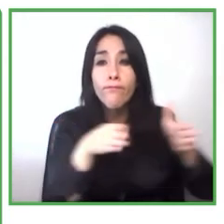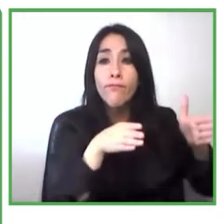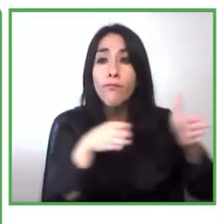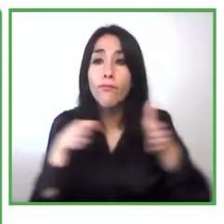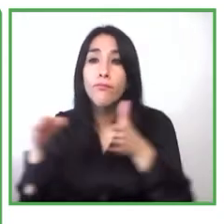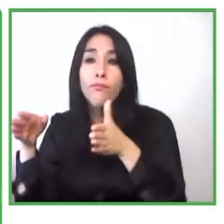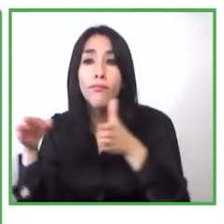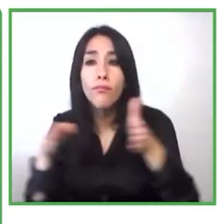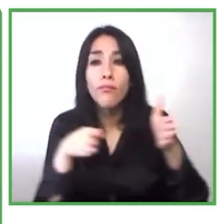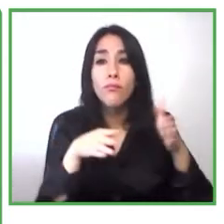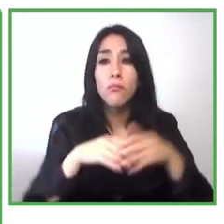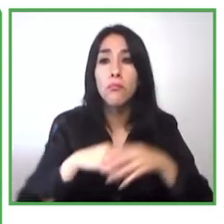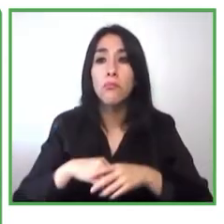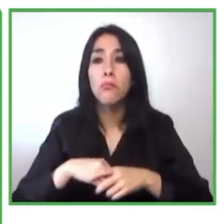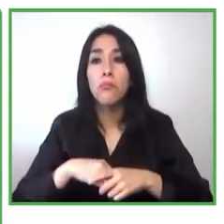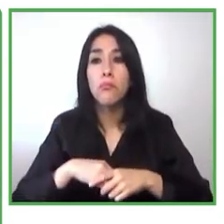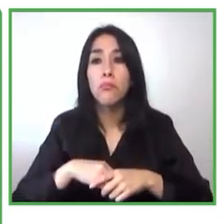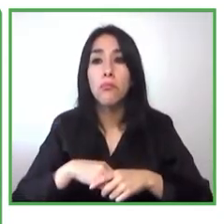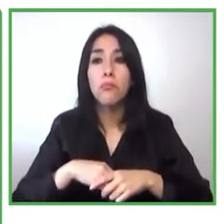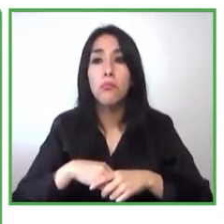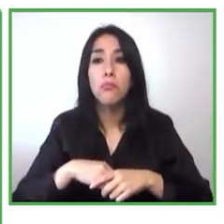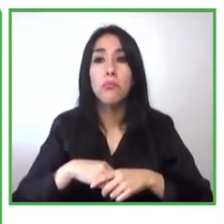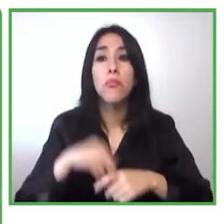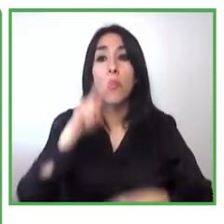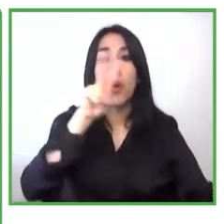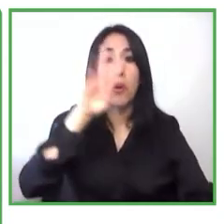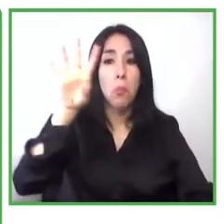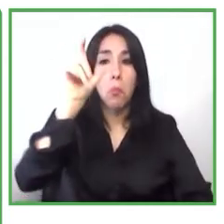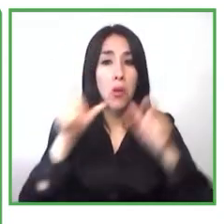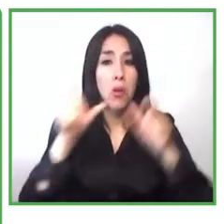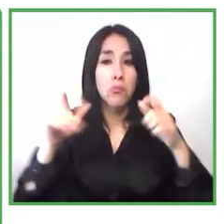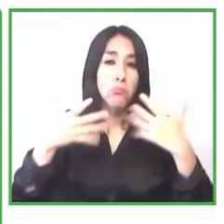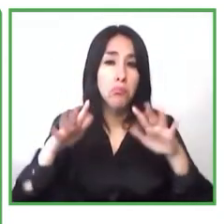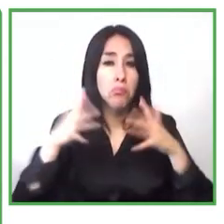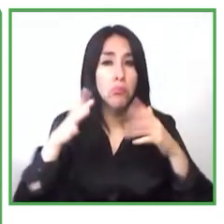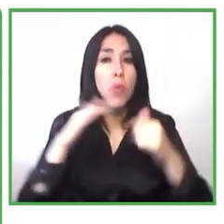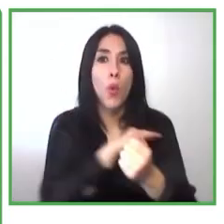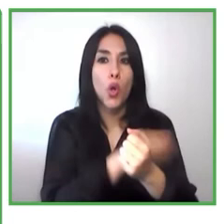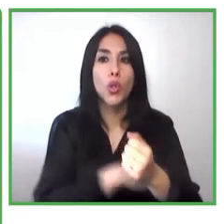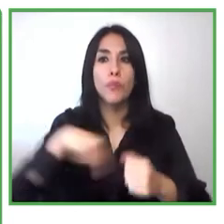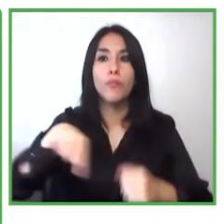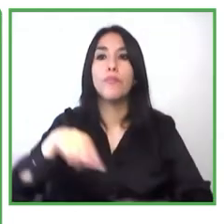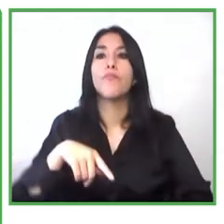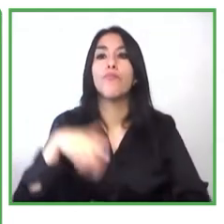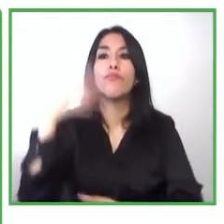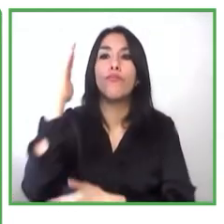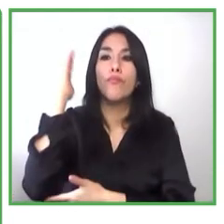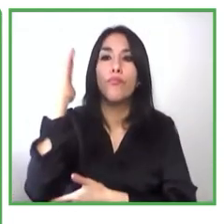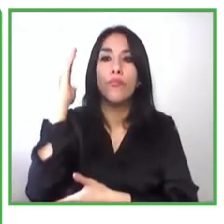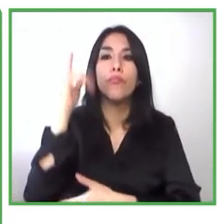terminaron el piloto de buena forma y hoy día están trabajando en sus emprendimientos